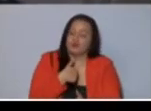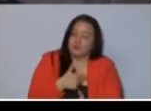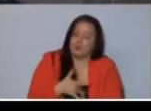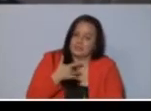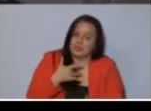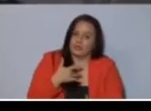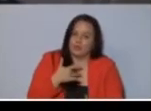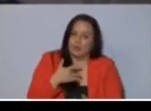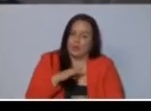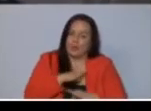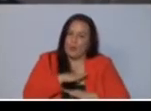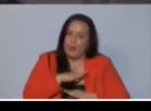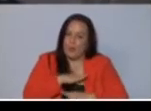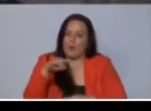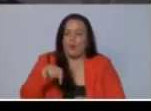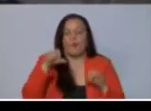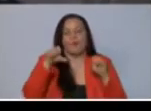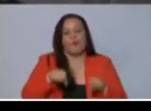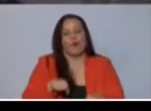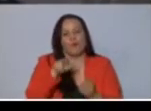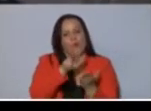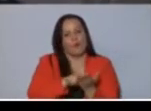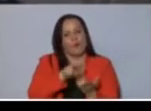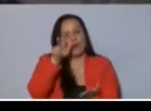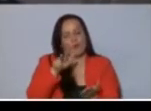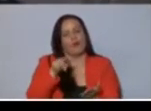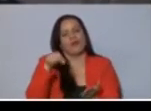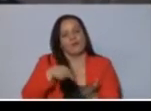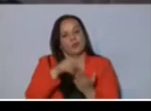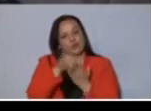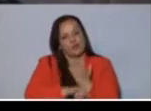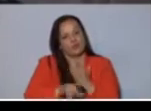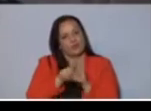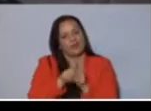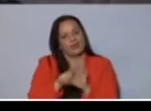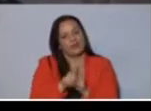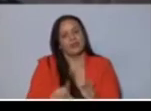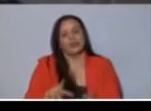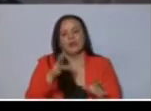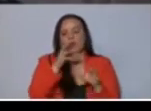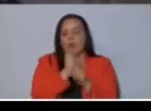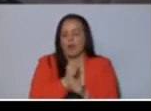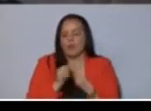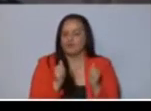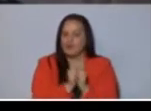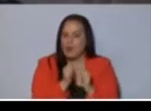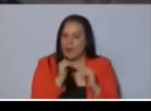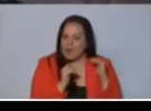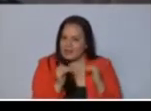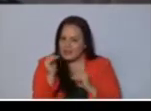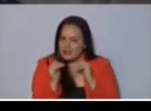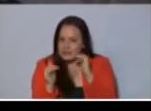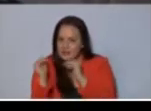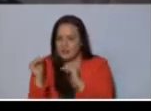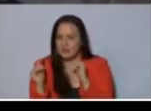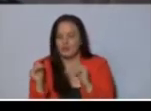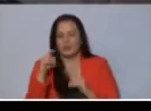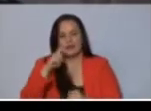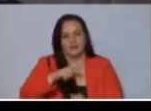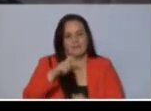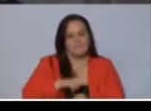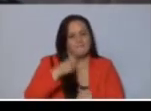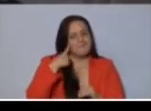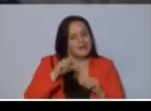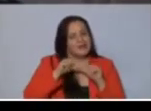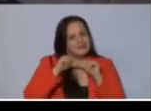este proyecto de ley y que lo hagamos con ese equilibrio necesario para seguir empujando esta carreta y poder salir de